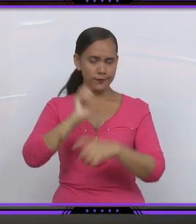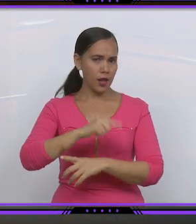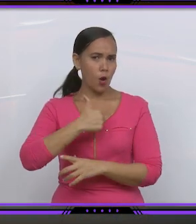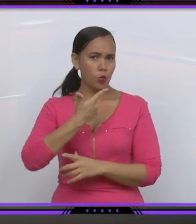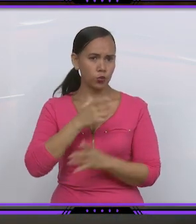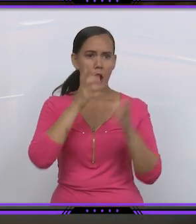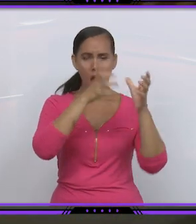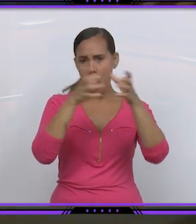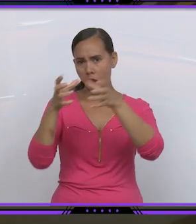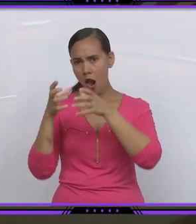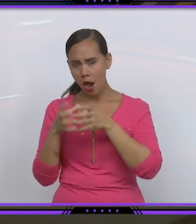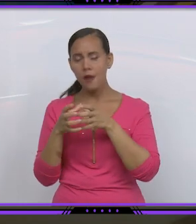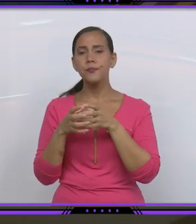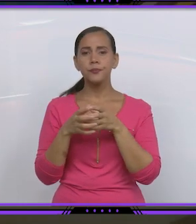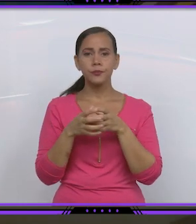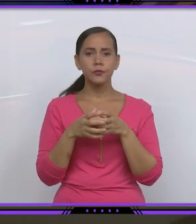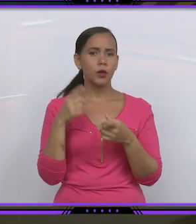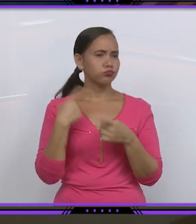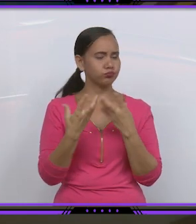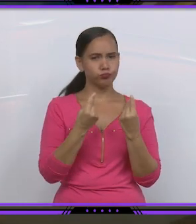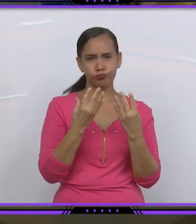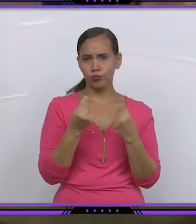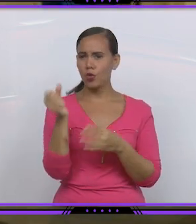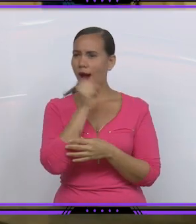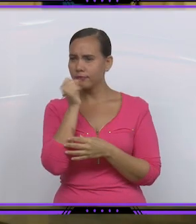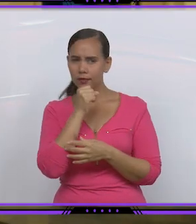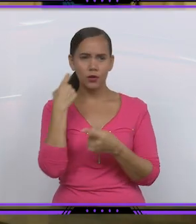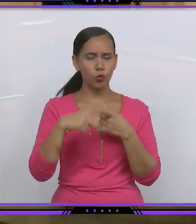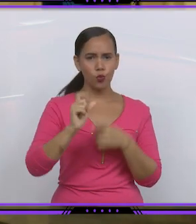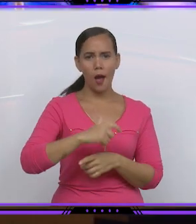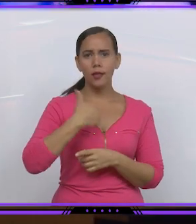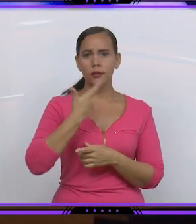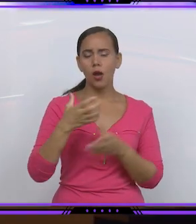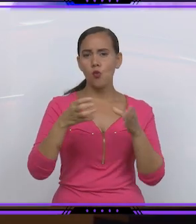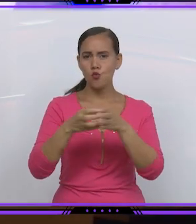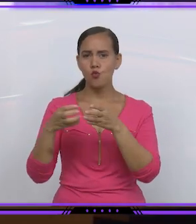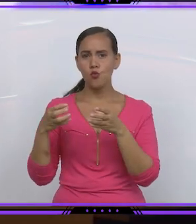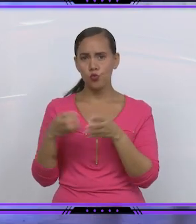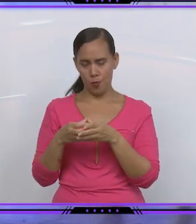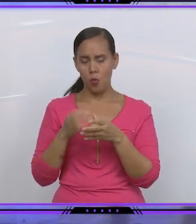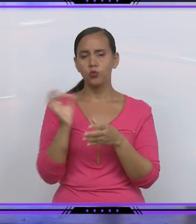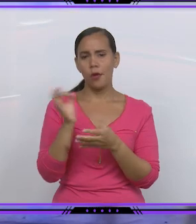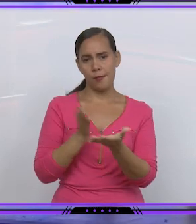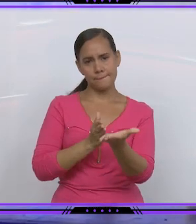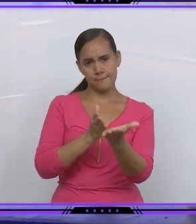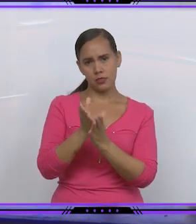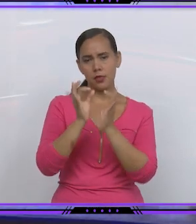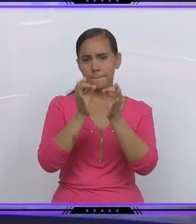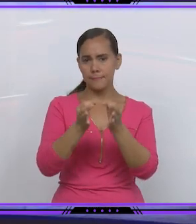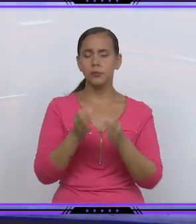Antonio Gades Leo Brauer Bola de Nieves y otros artistas y agrupaciones prestigian al Coliseo y un murino.